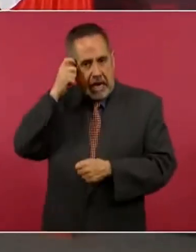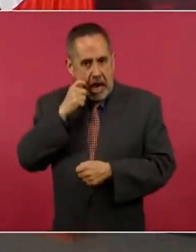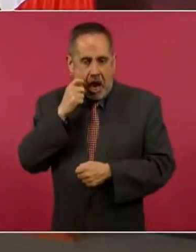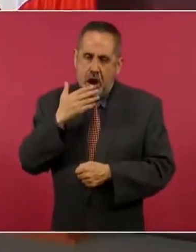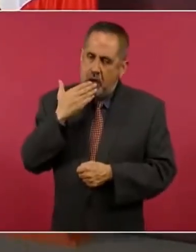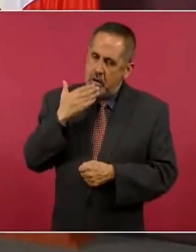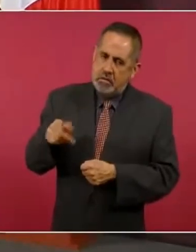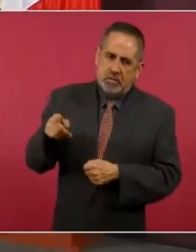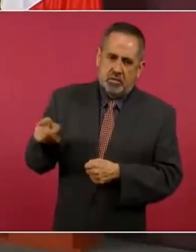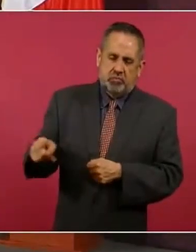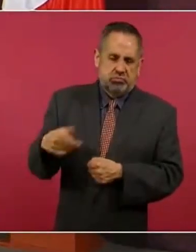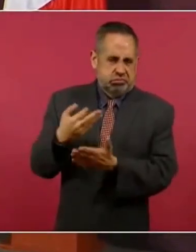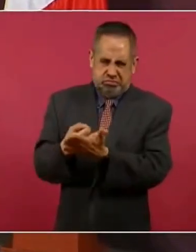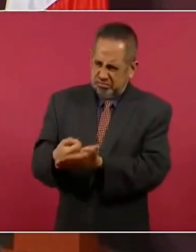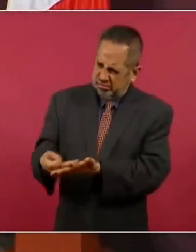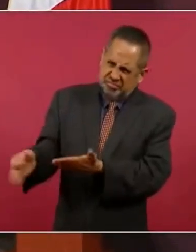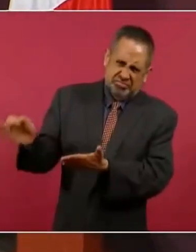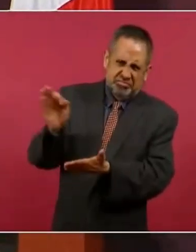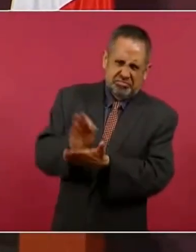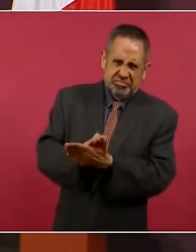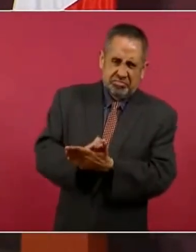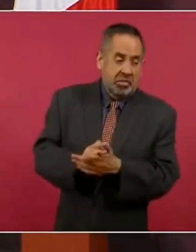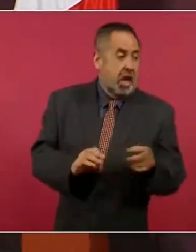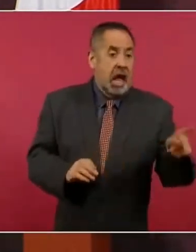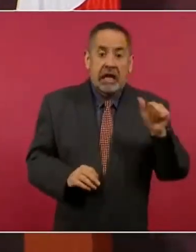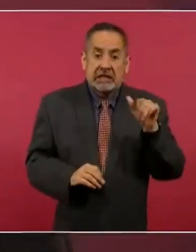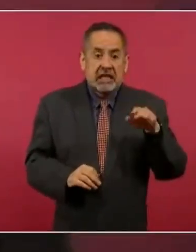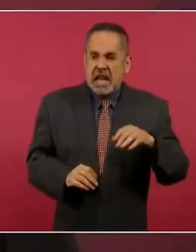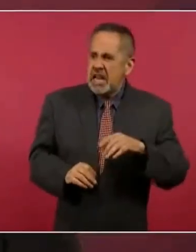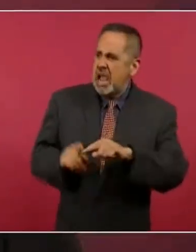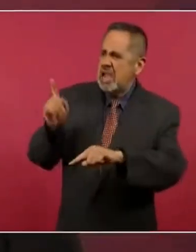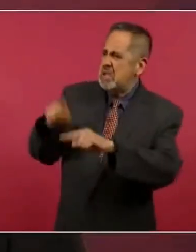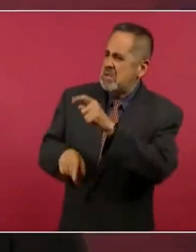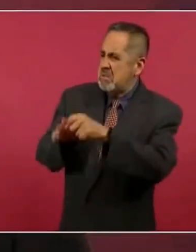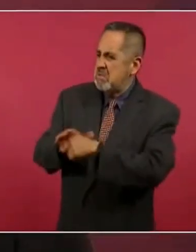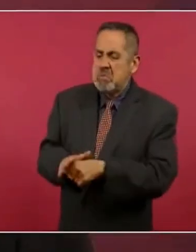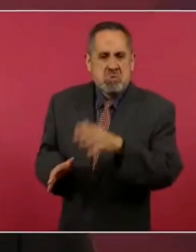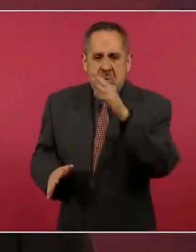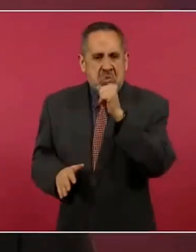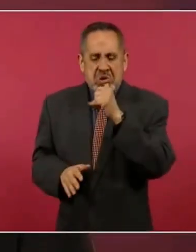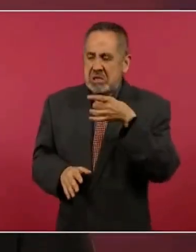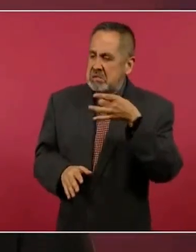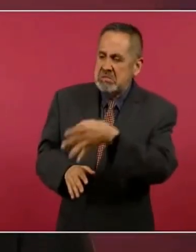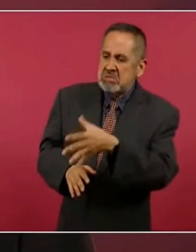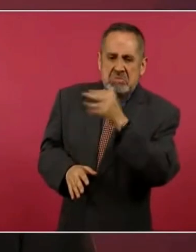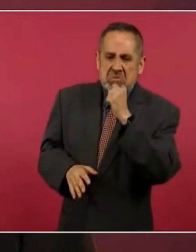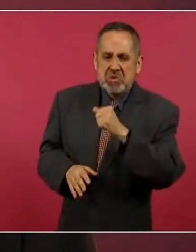pueblo heroico no pudo Santana con Ayutla